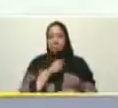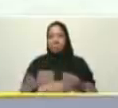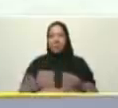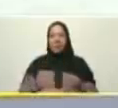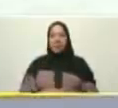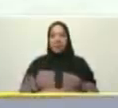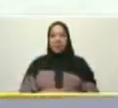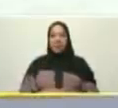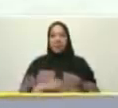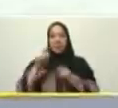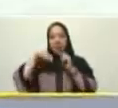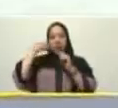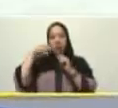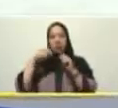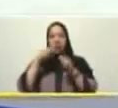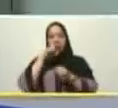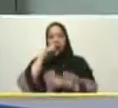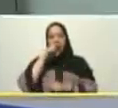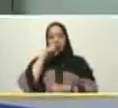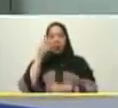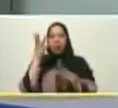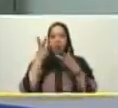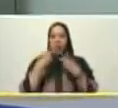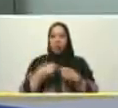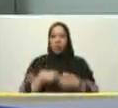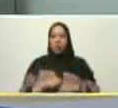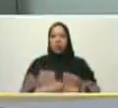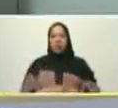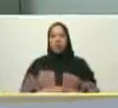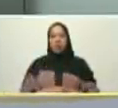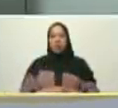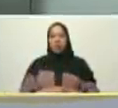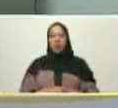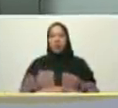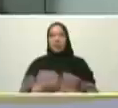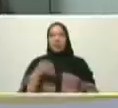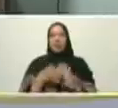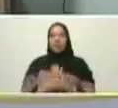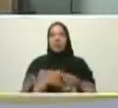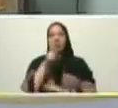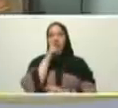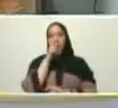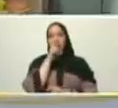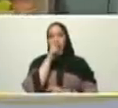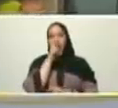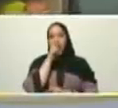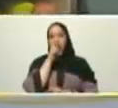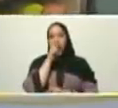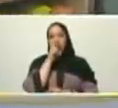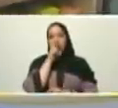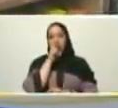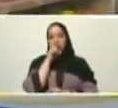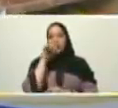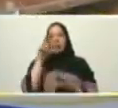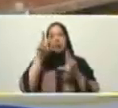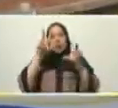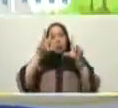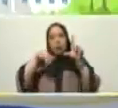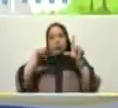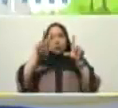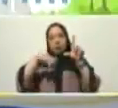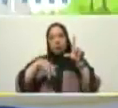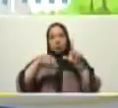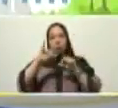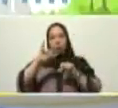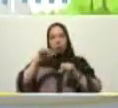super bigote no han sacado nuevos capítulos super bigote mira hay una aplicación en Instagram de super bigote ¿no lo han